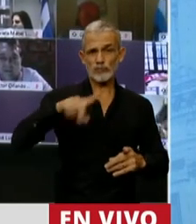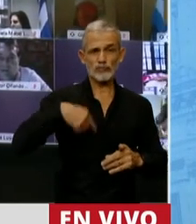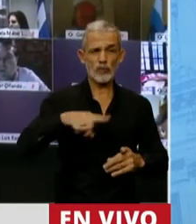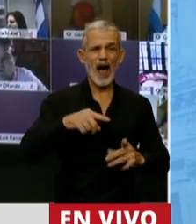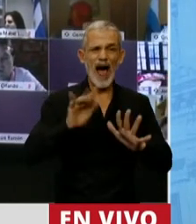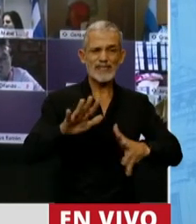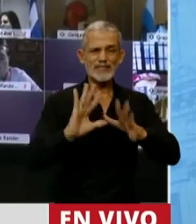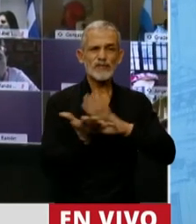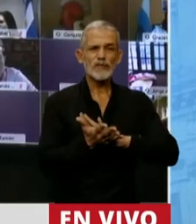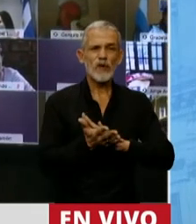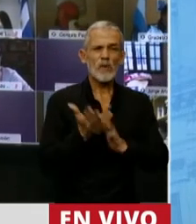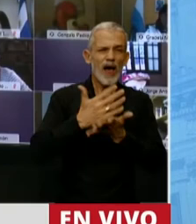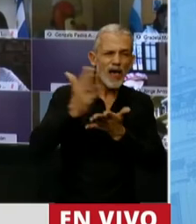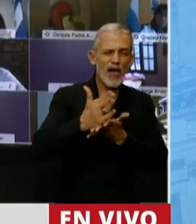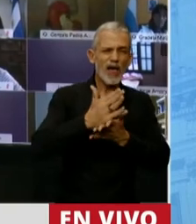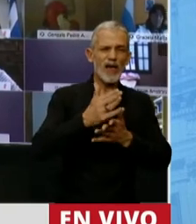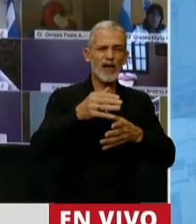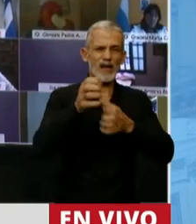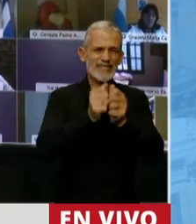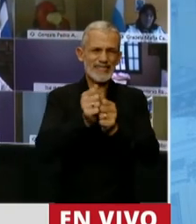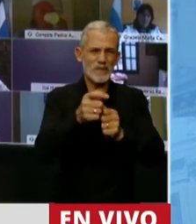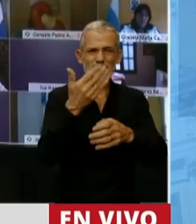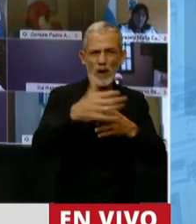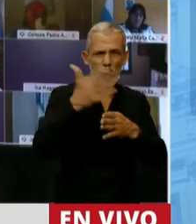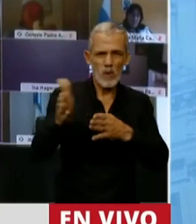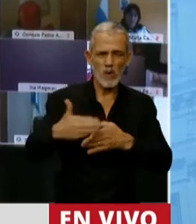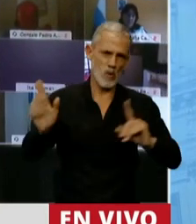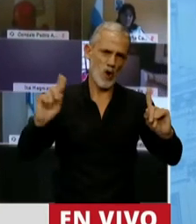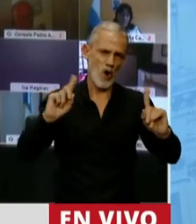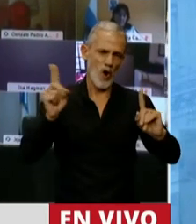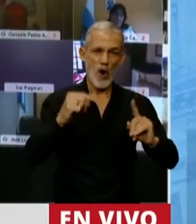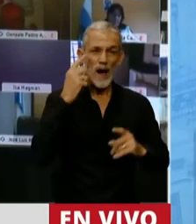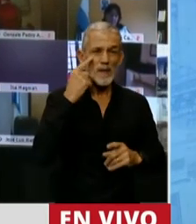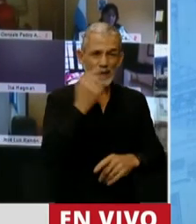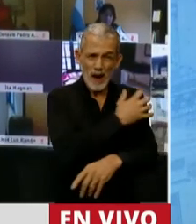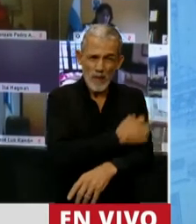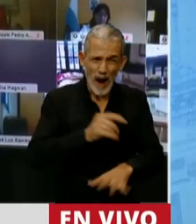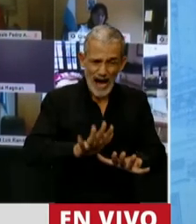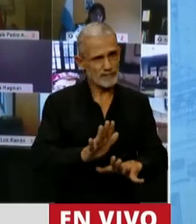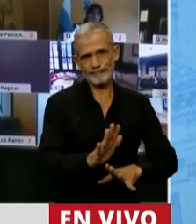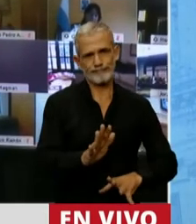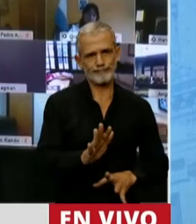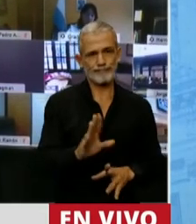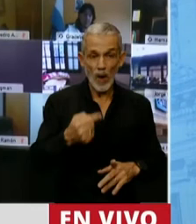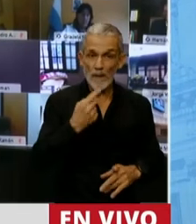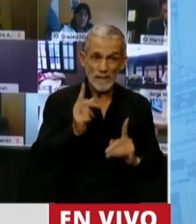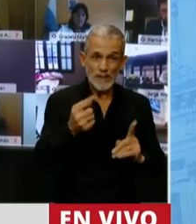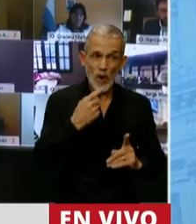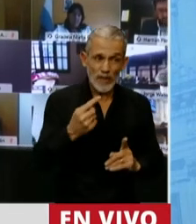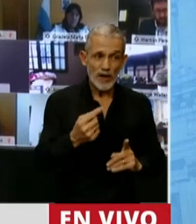lujo de despreciar al sector productivo y resignarse a vivir en la pobreza. No obstante, lo dicho,